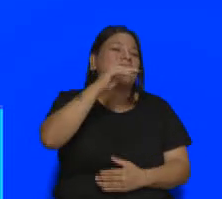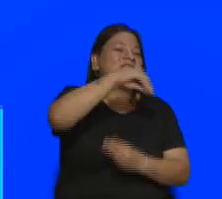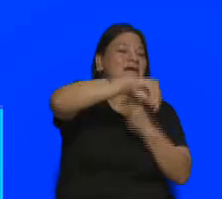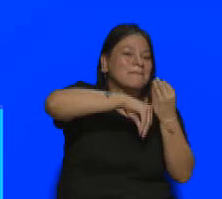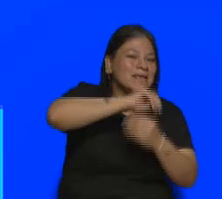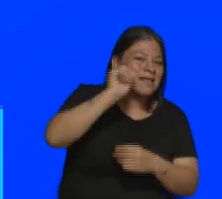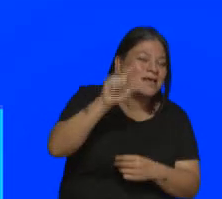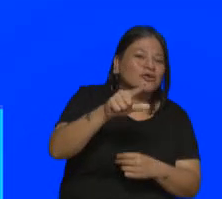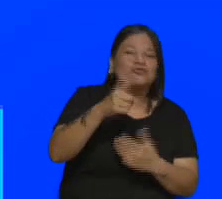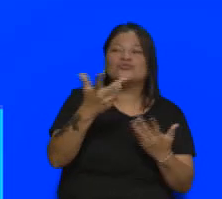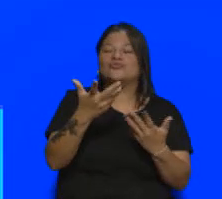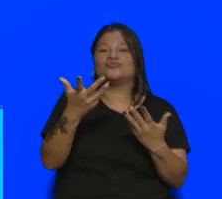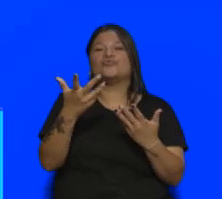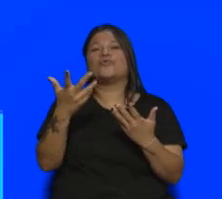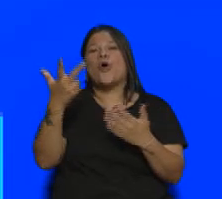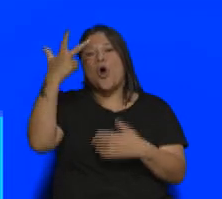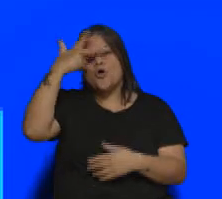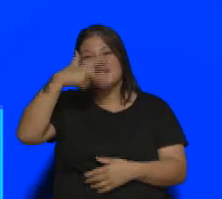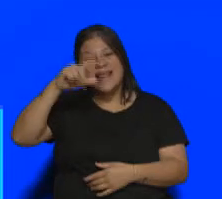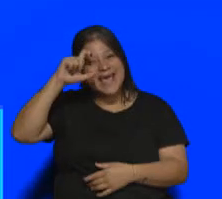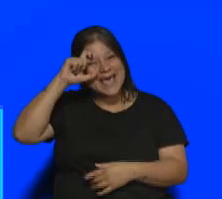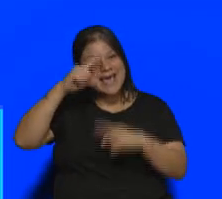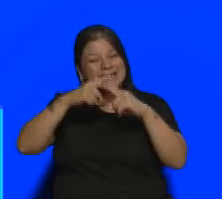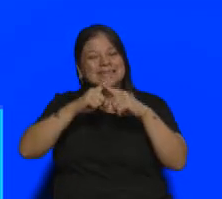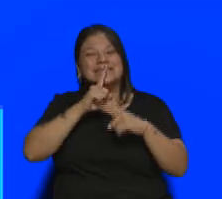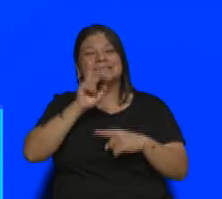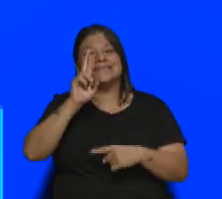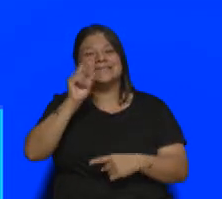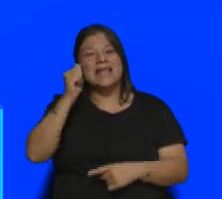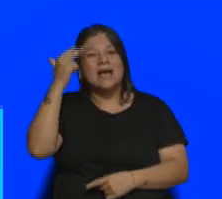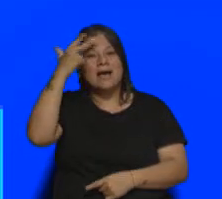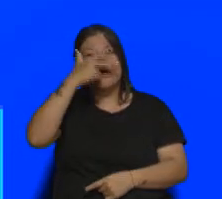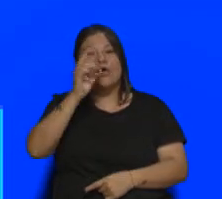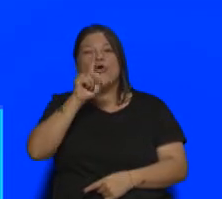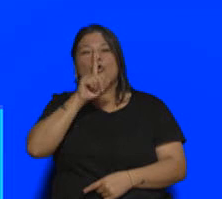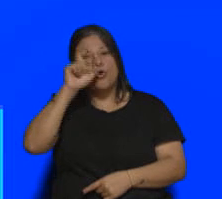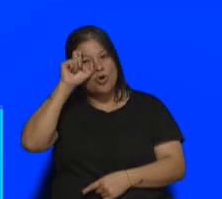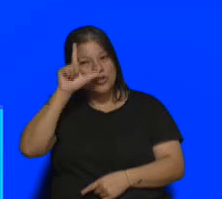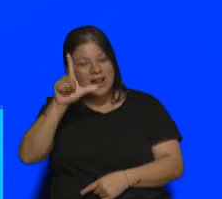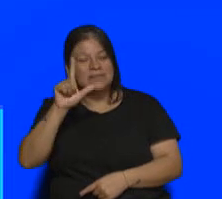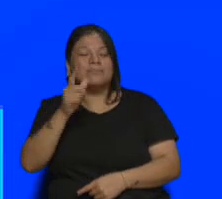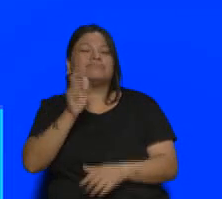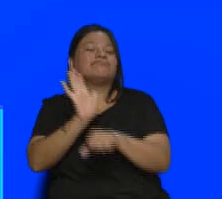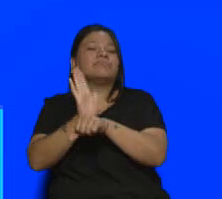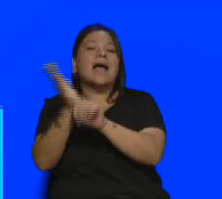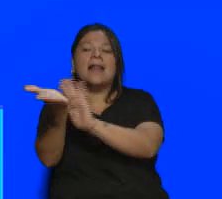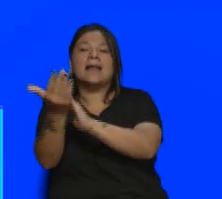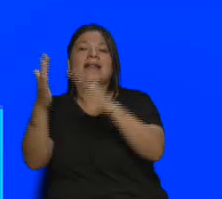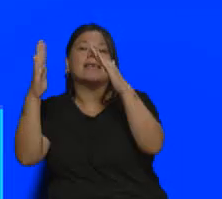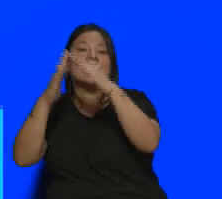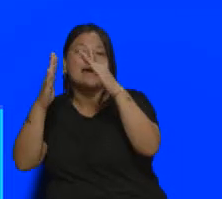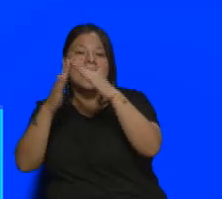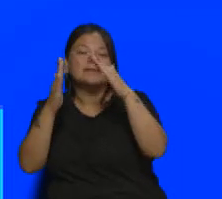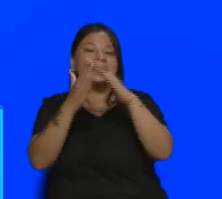alojamiento extrahotelero, que no solamente tiene que ver con el alquiler de departamentos, sino alquiler de casas, de cabañas, de distintas